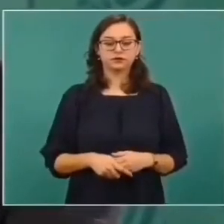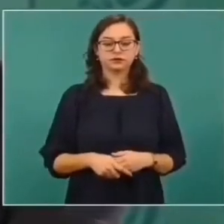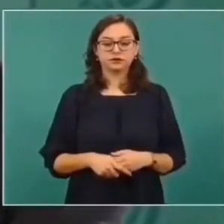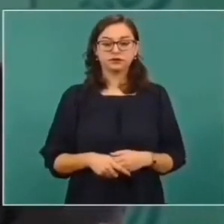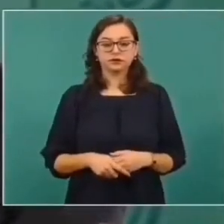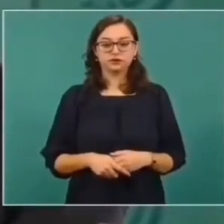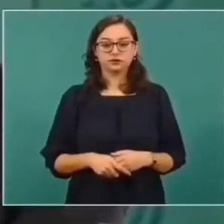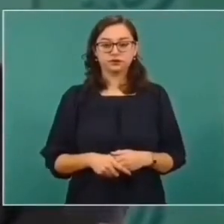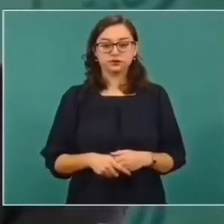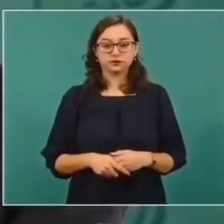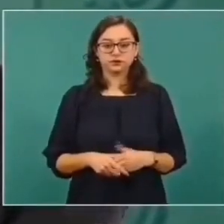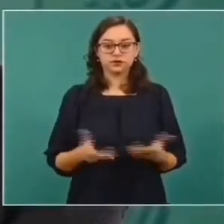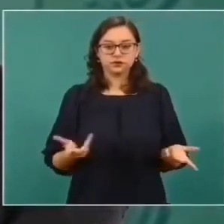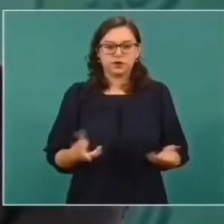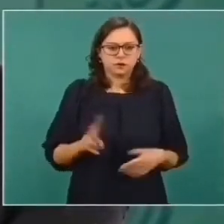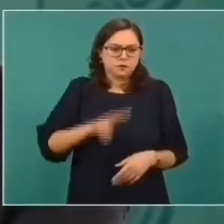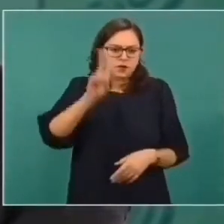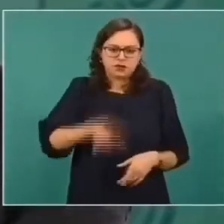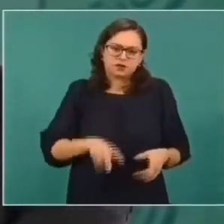libres,